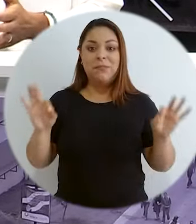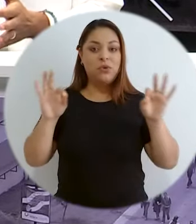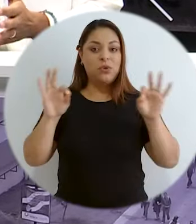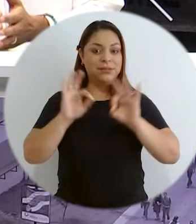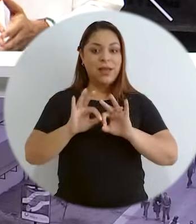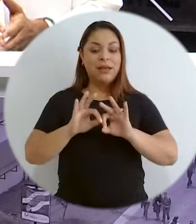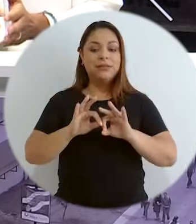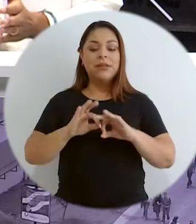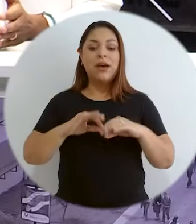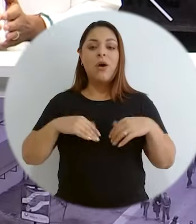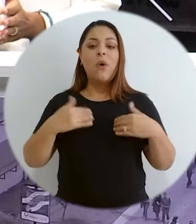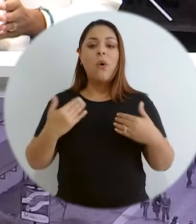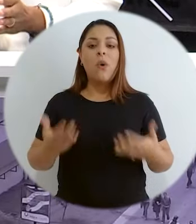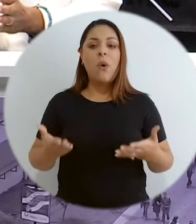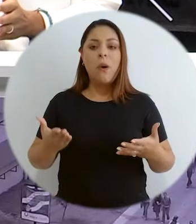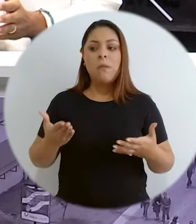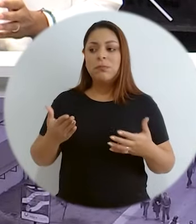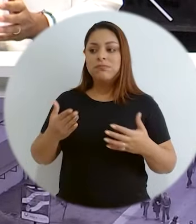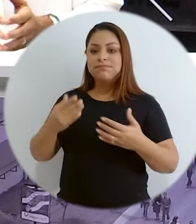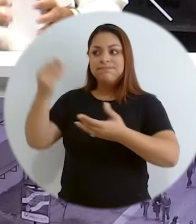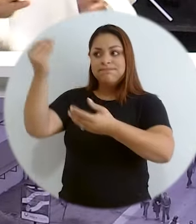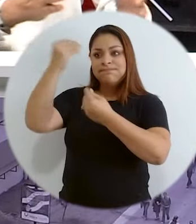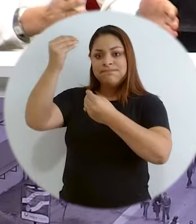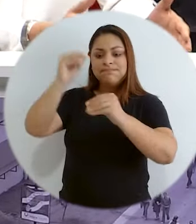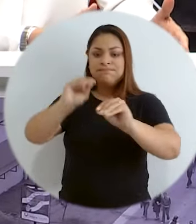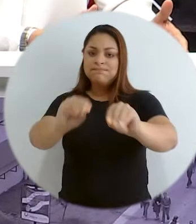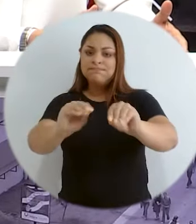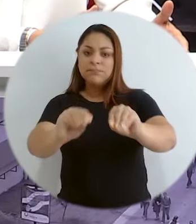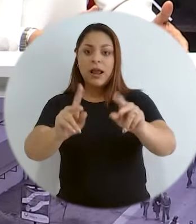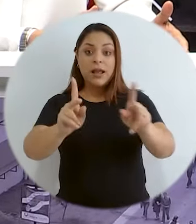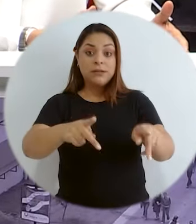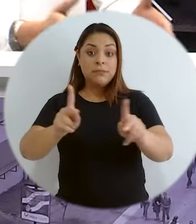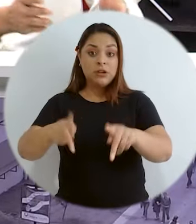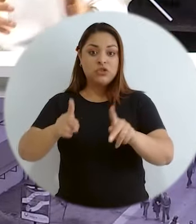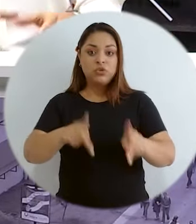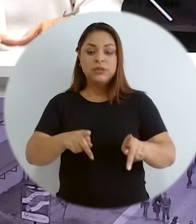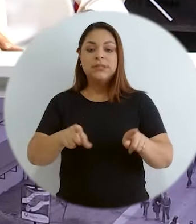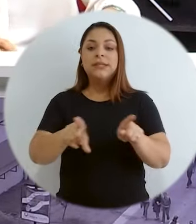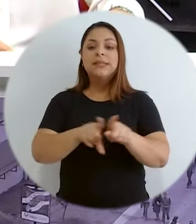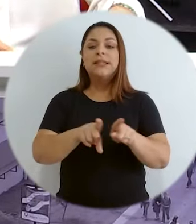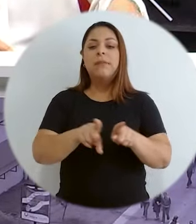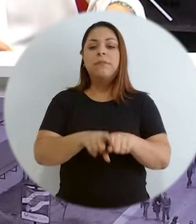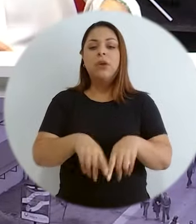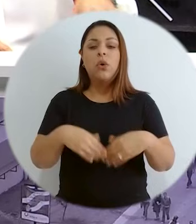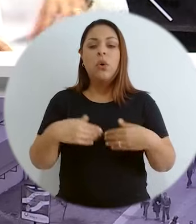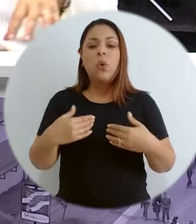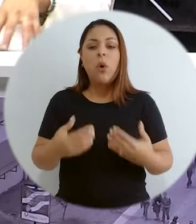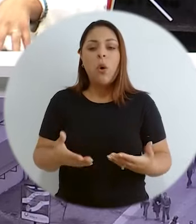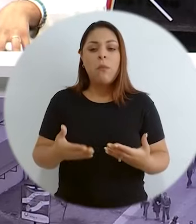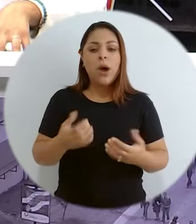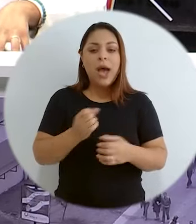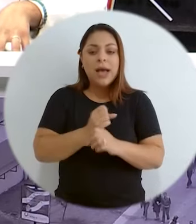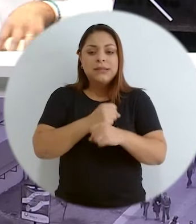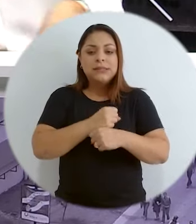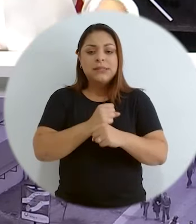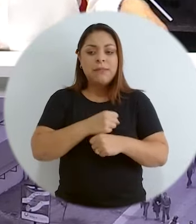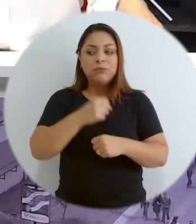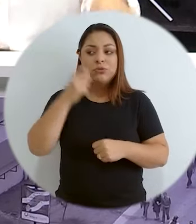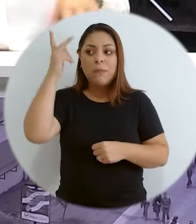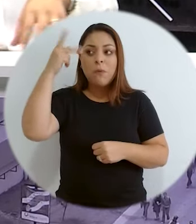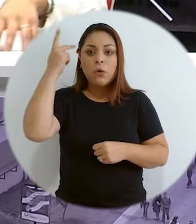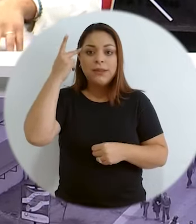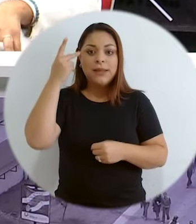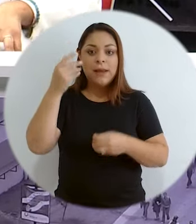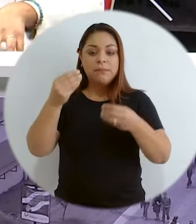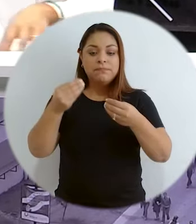un elemento fundamental, que es, por ejemplo, cómo formamos esas personas, pero también cómo nos acercamos a la